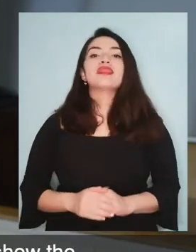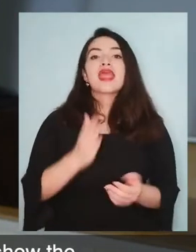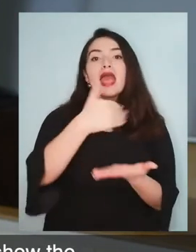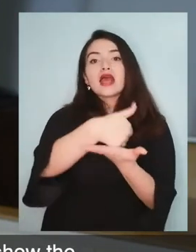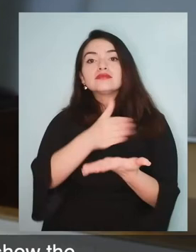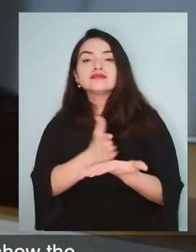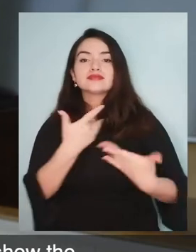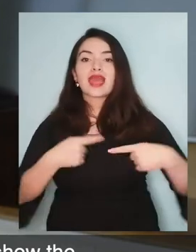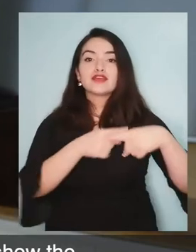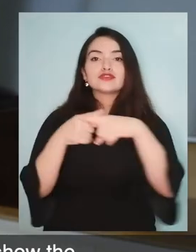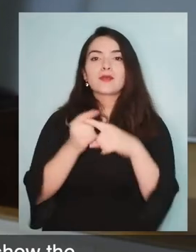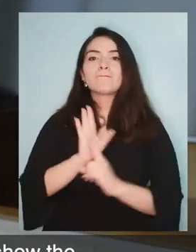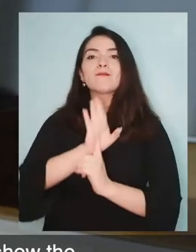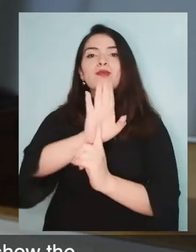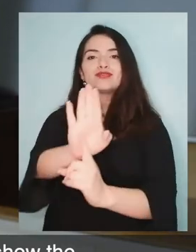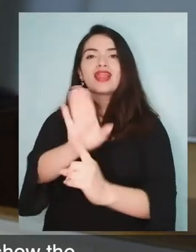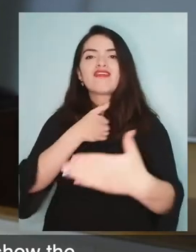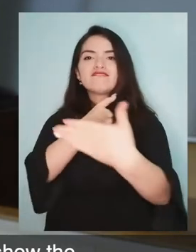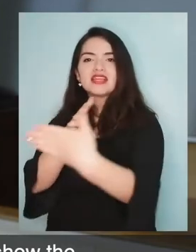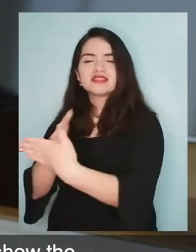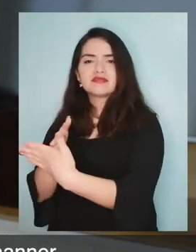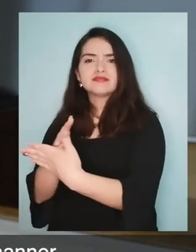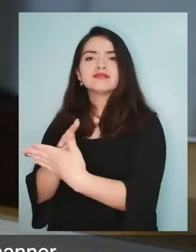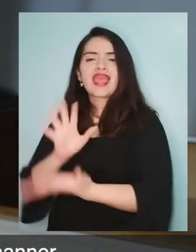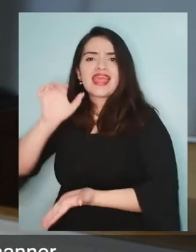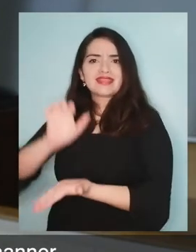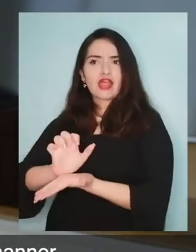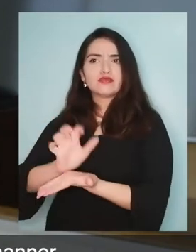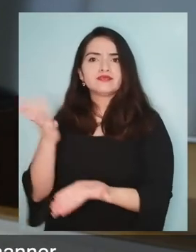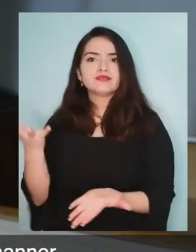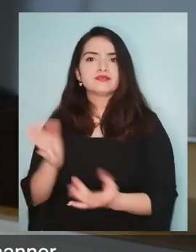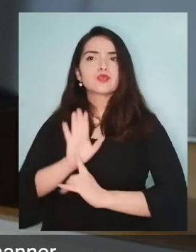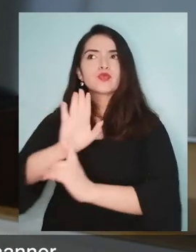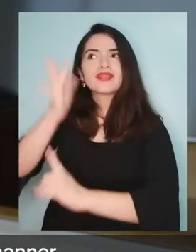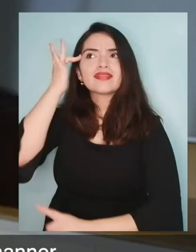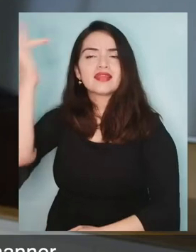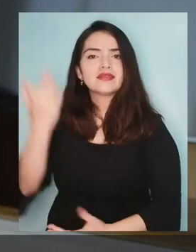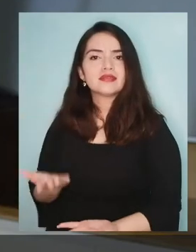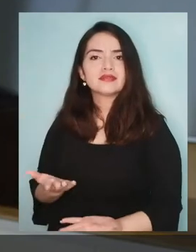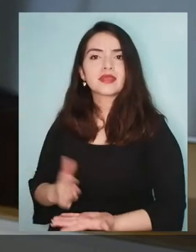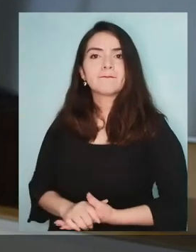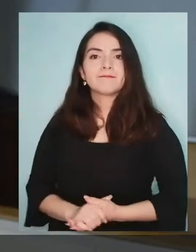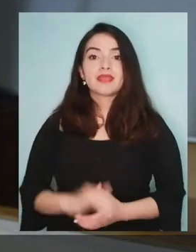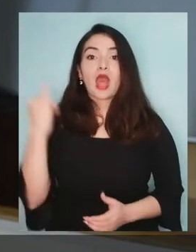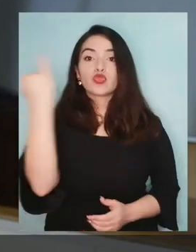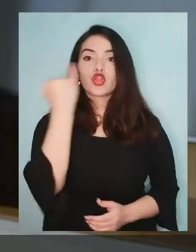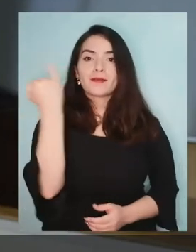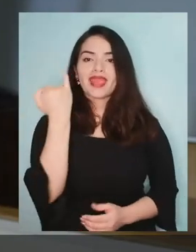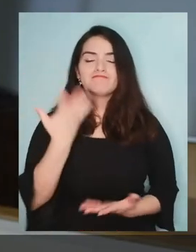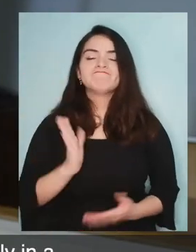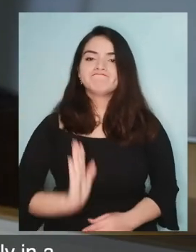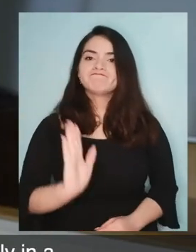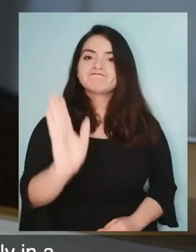Una presencia estratégica que le permite a la Comisión mostrar las brechas a los Estados con fuerza e inteligencia pero manteniendo su autonomía